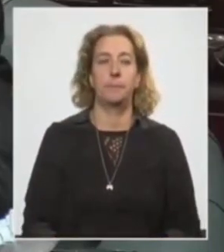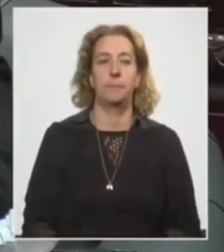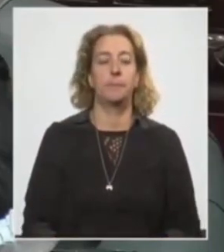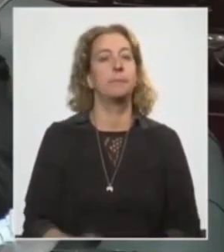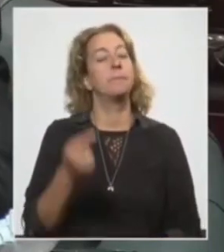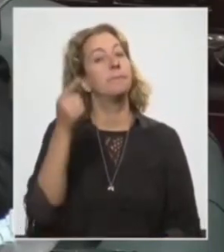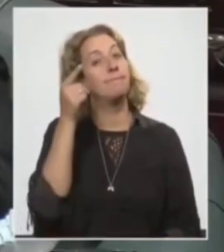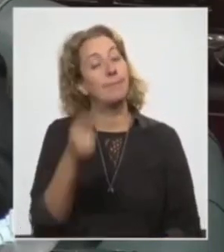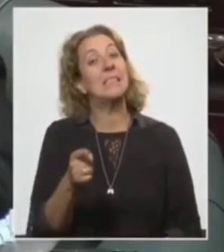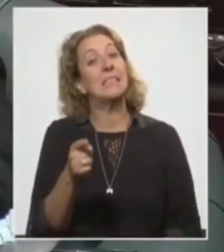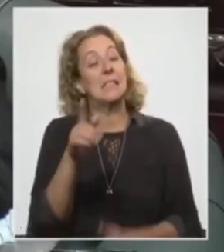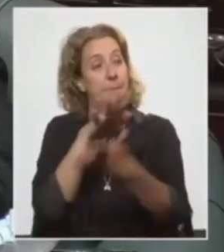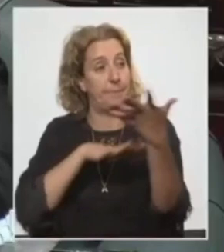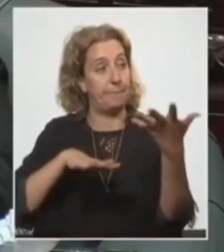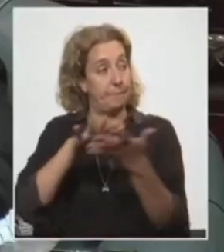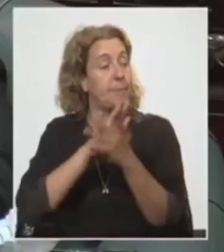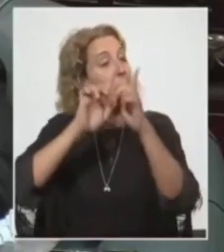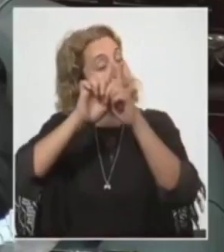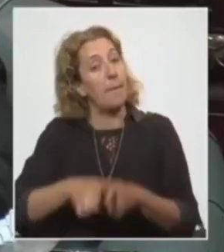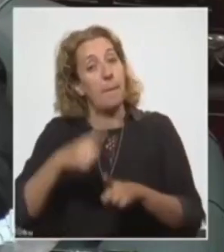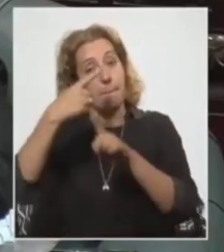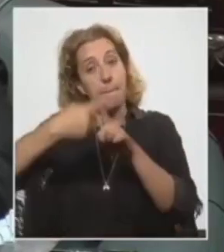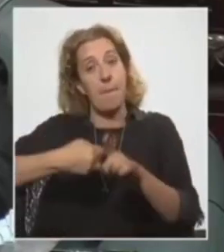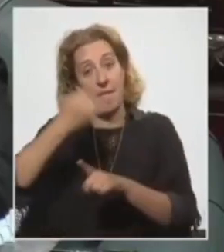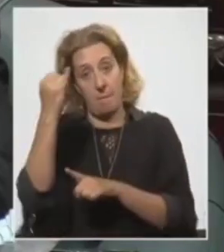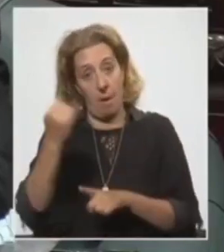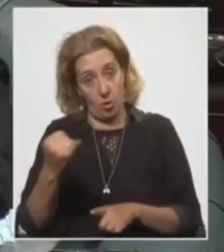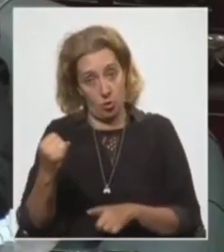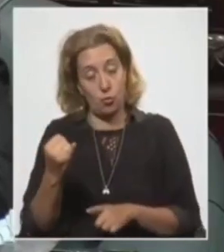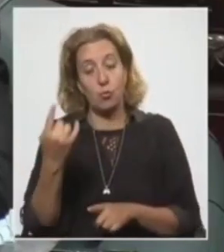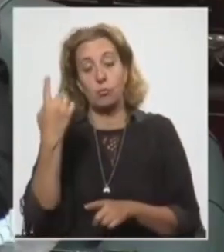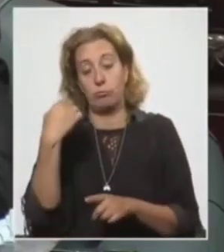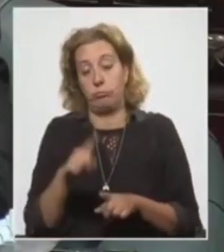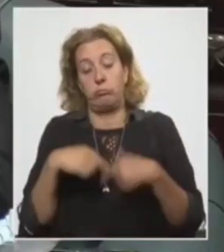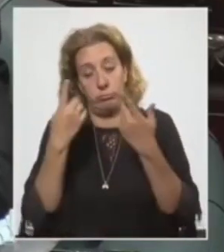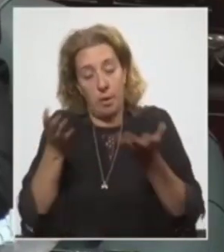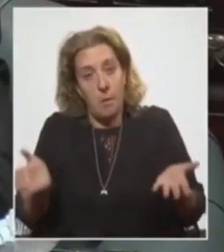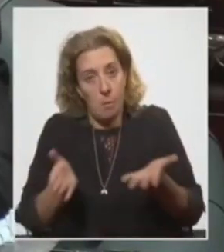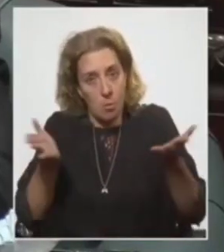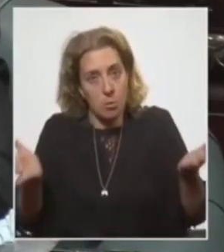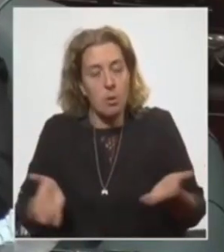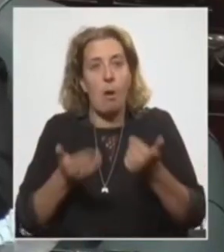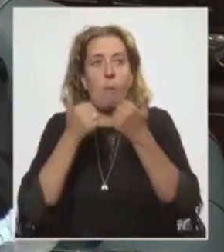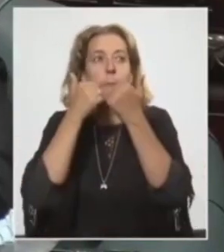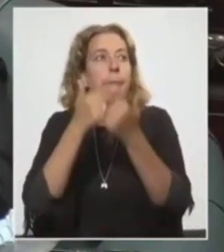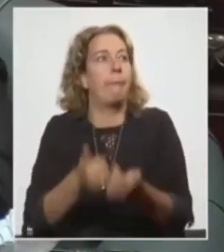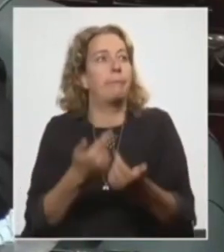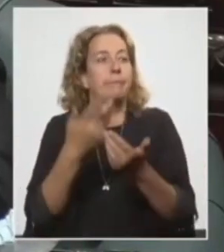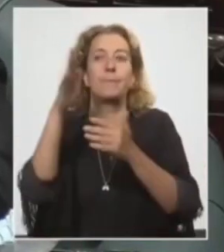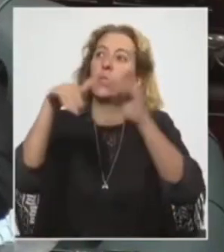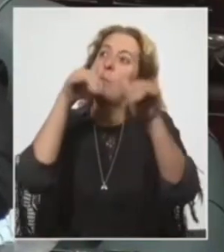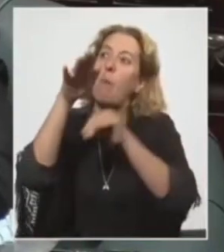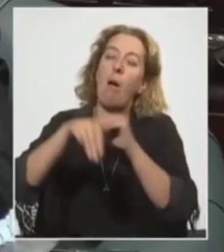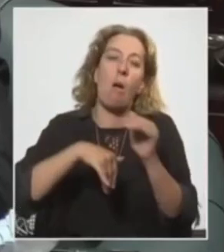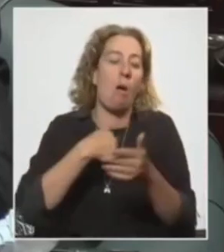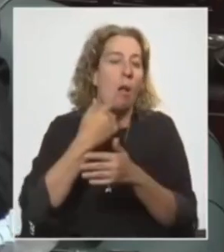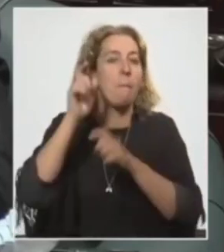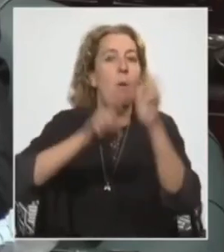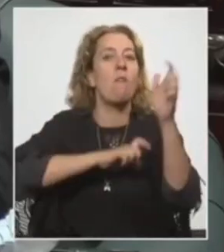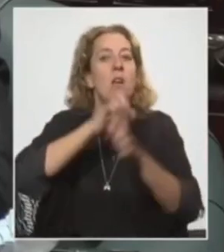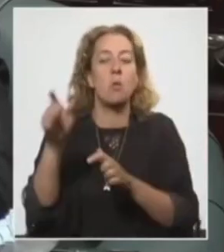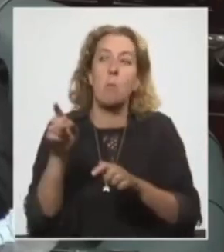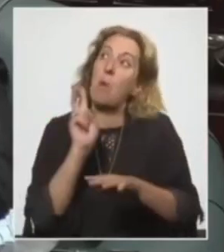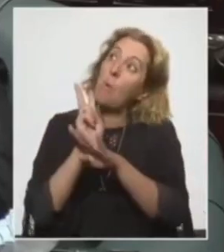En ese marco, también desde el mes de marzo, hemos impulsado y acompañado el llamado a la población para el